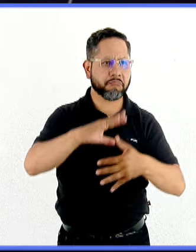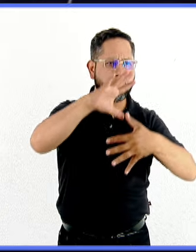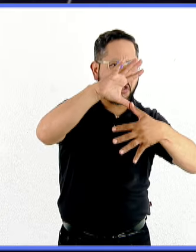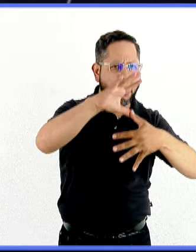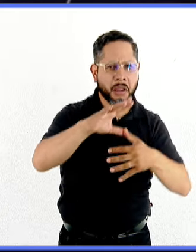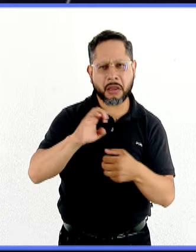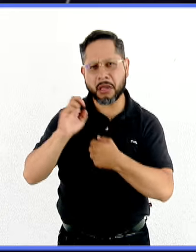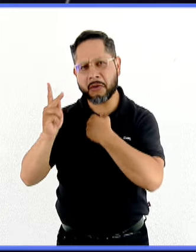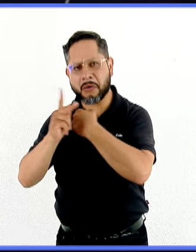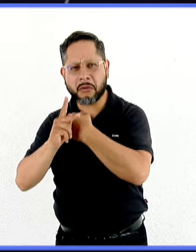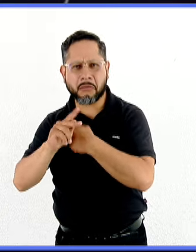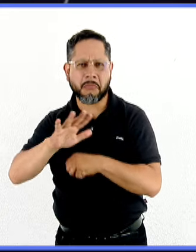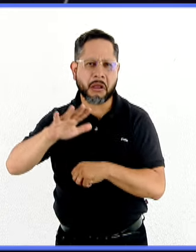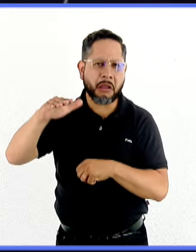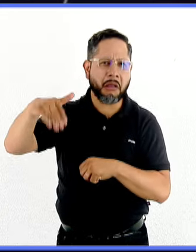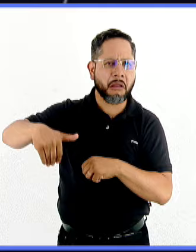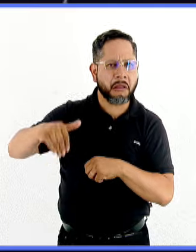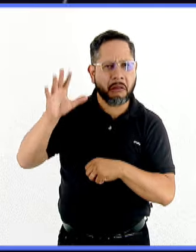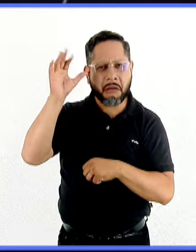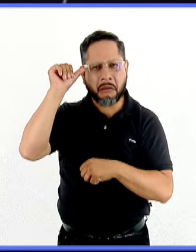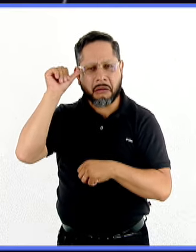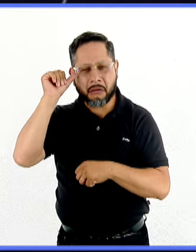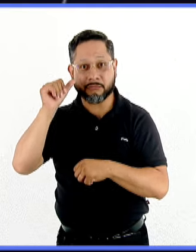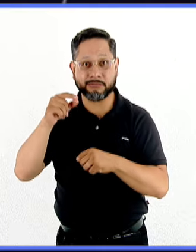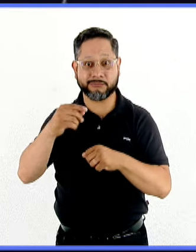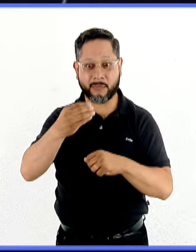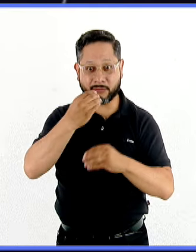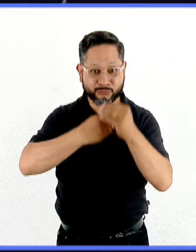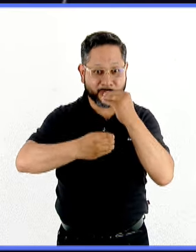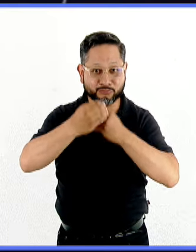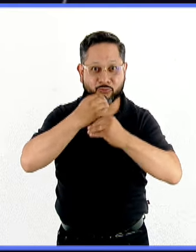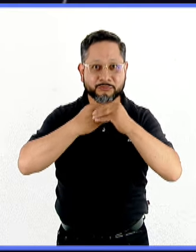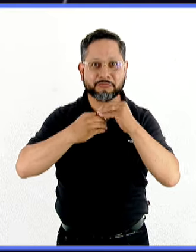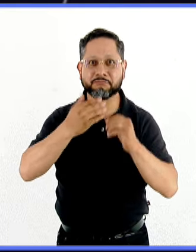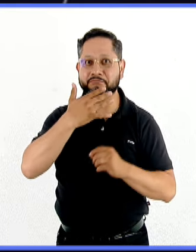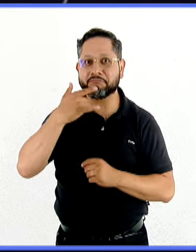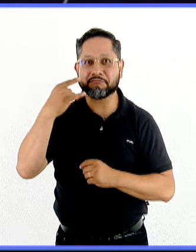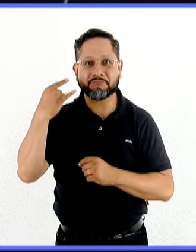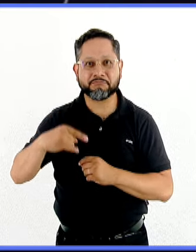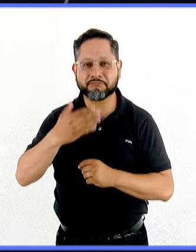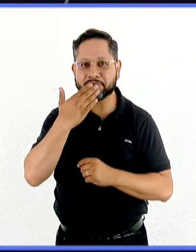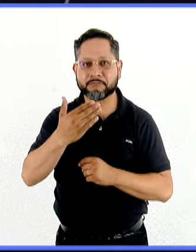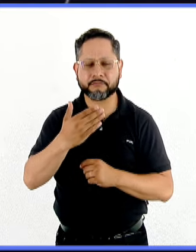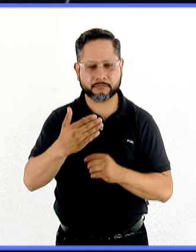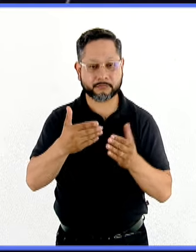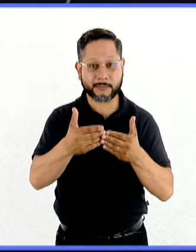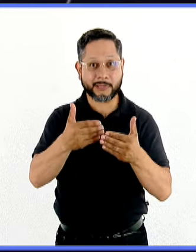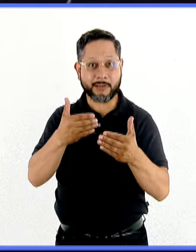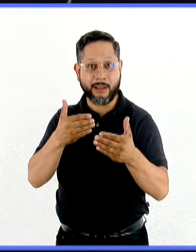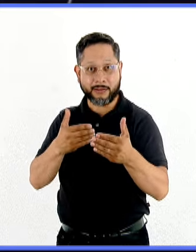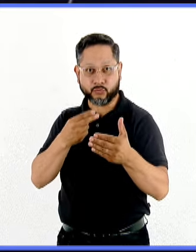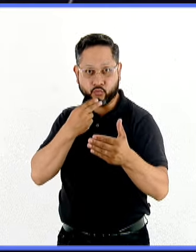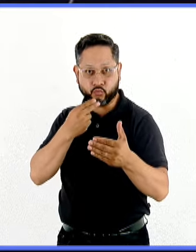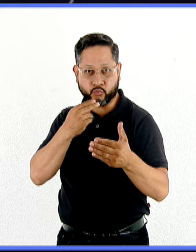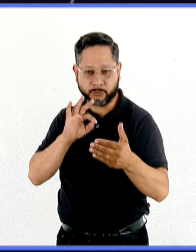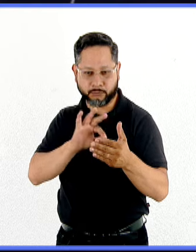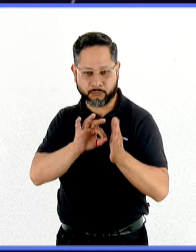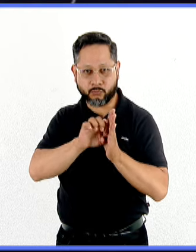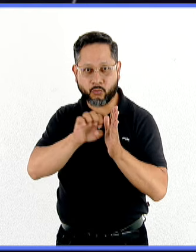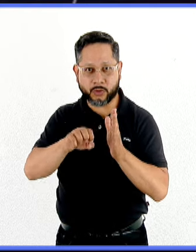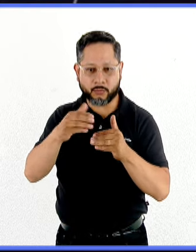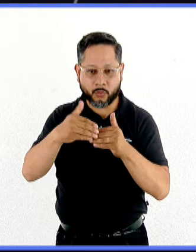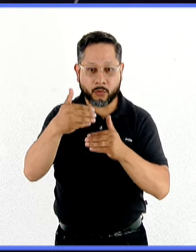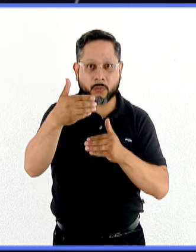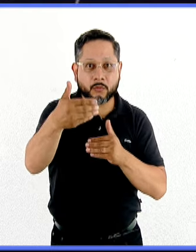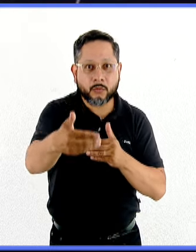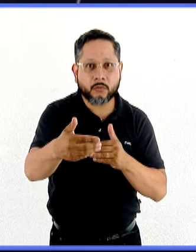aportando sabor, olor y picor. Se emplea tanto antes como después de la maduración. Una parte importante de